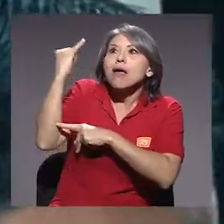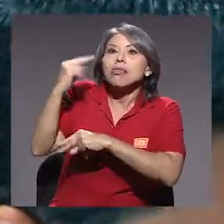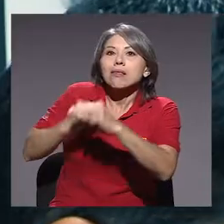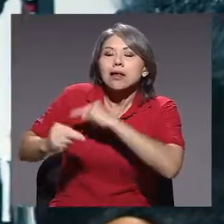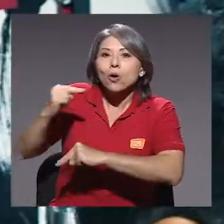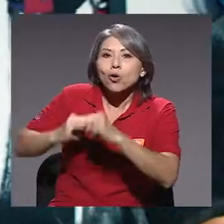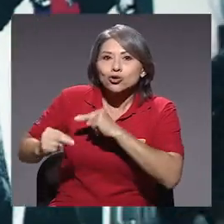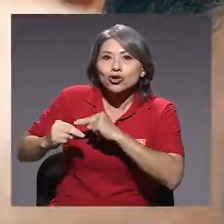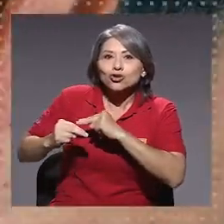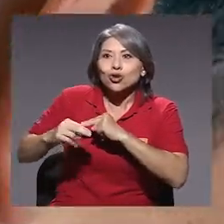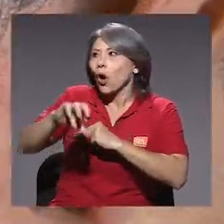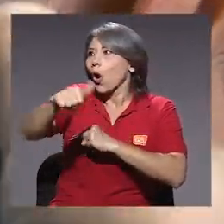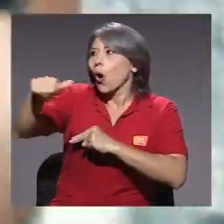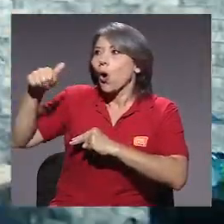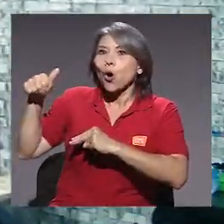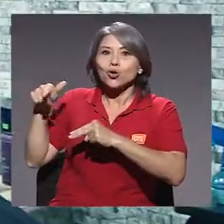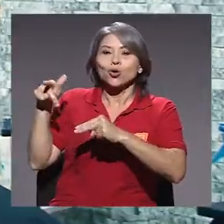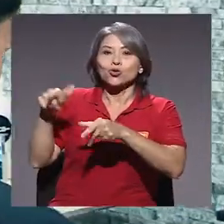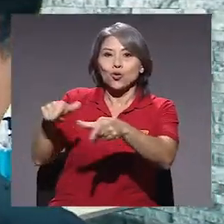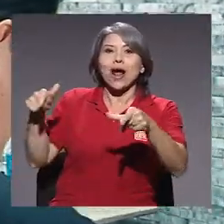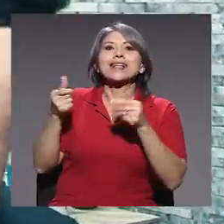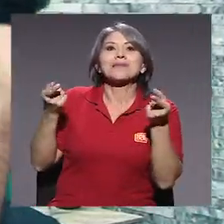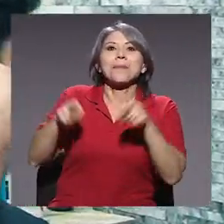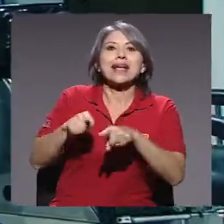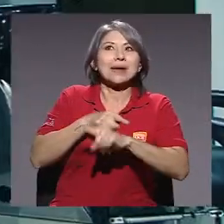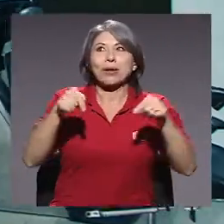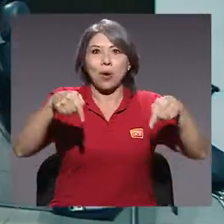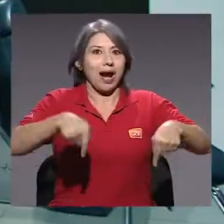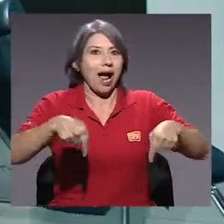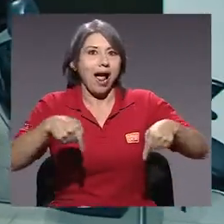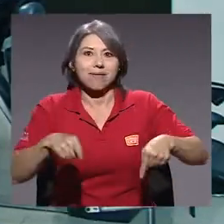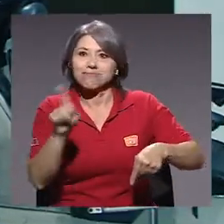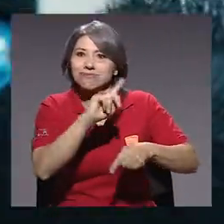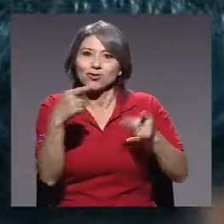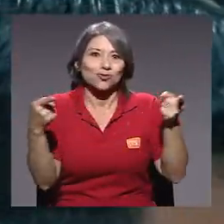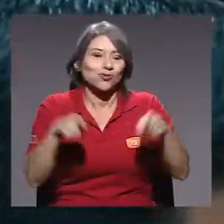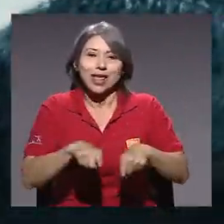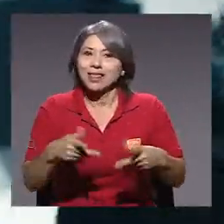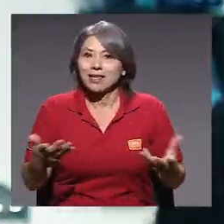tener un plan de negocios, que es lo que pasa en otros lugares, no sucede acá.